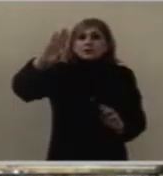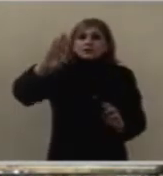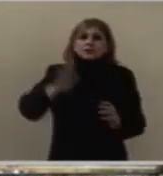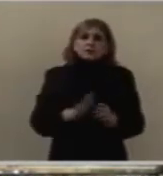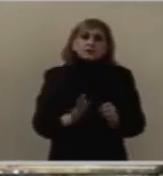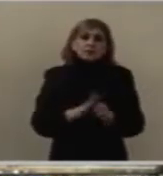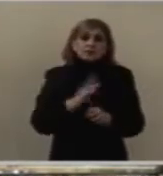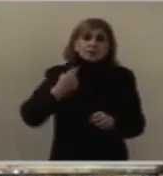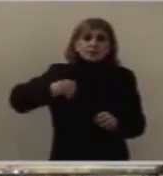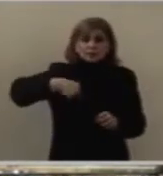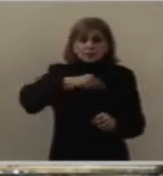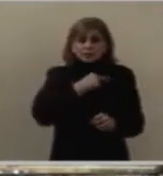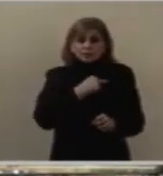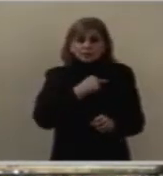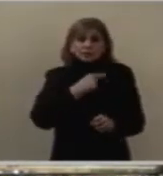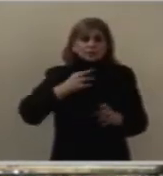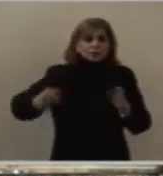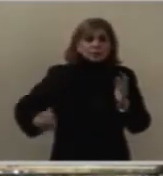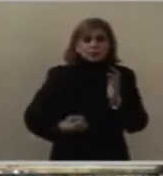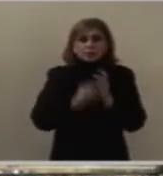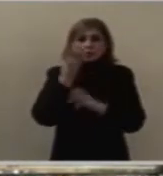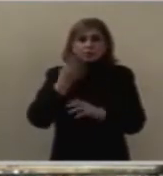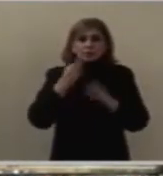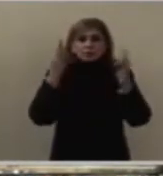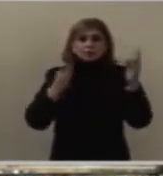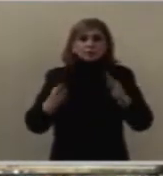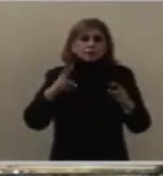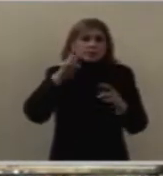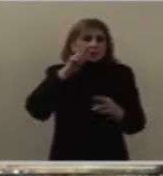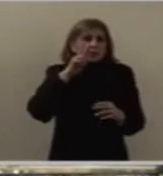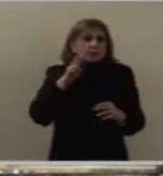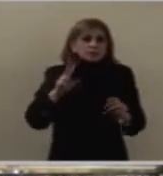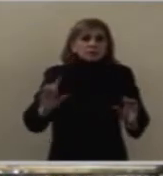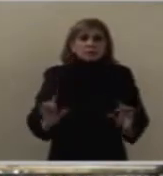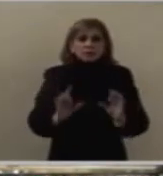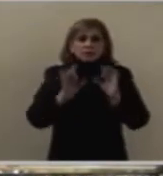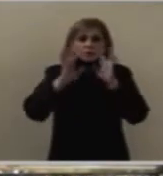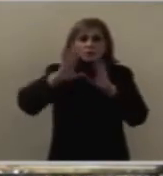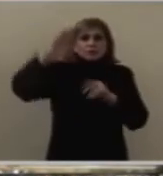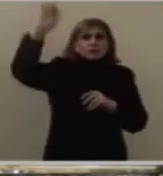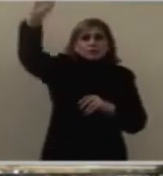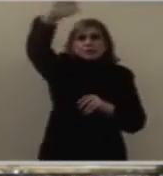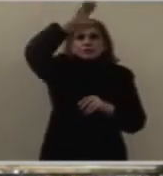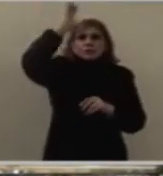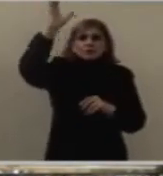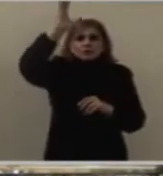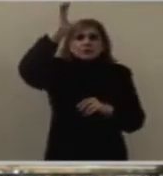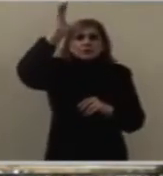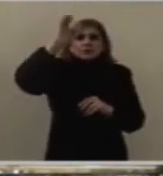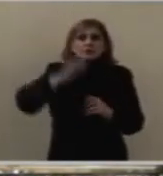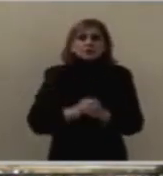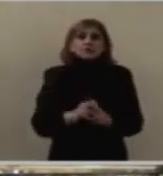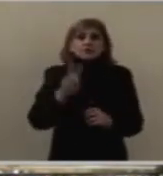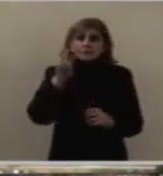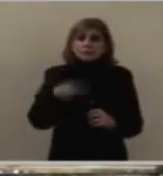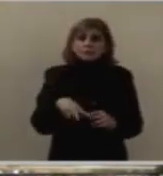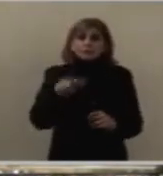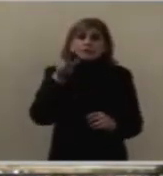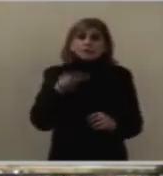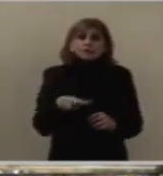pone en una nueva perspectiva, en la del cielo. Es cierto,